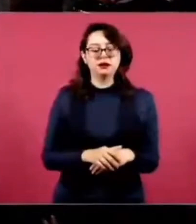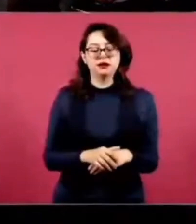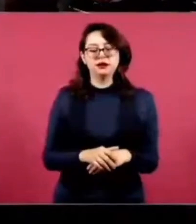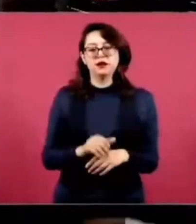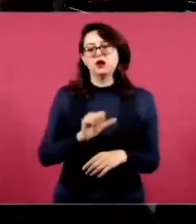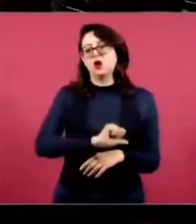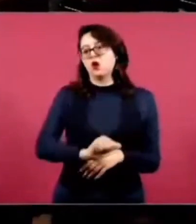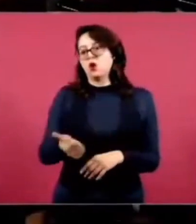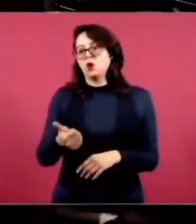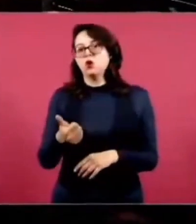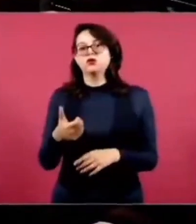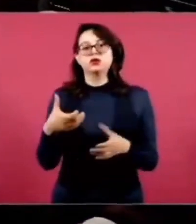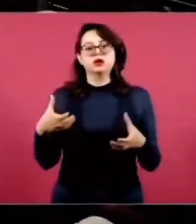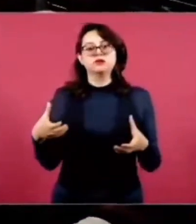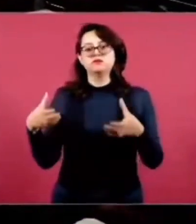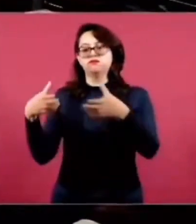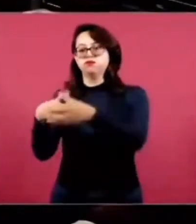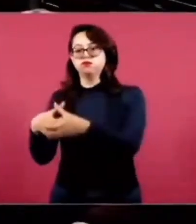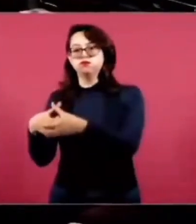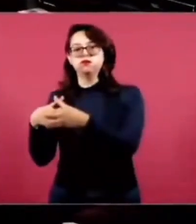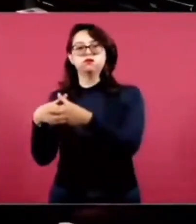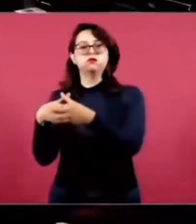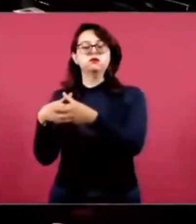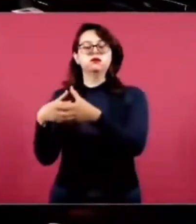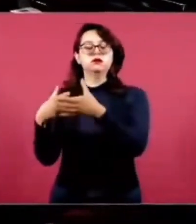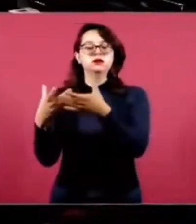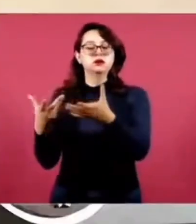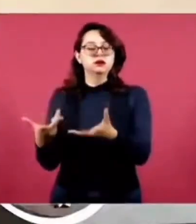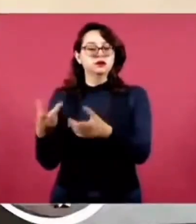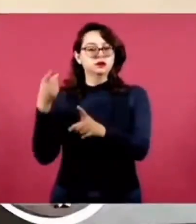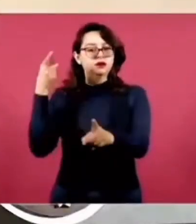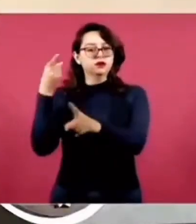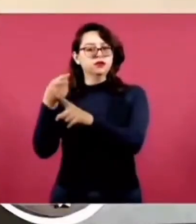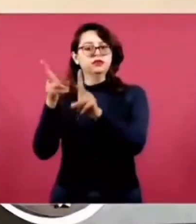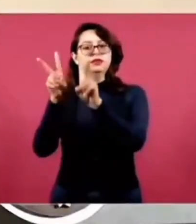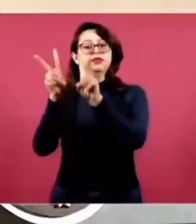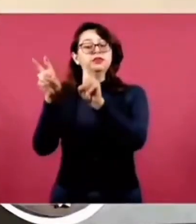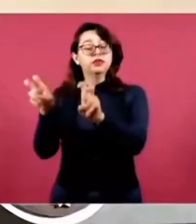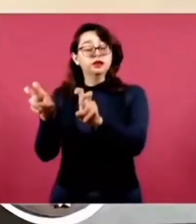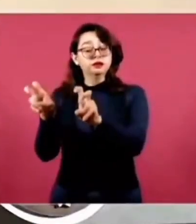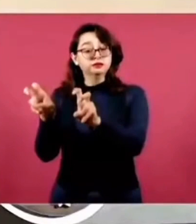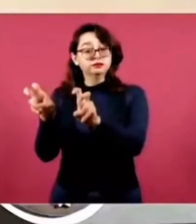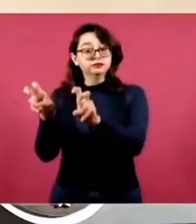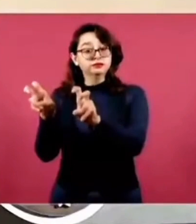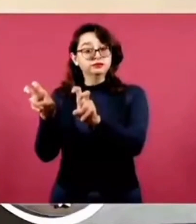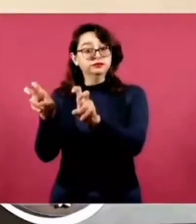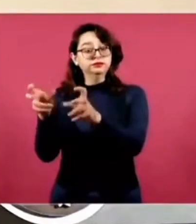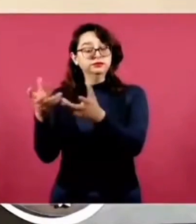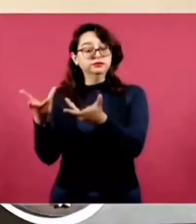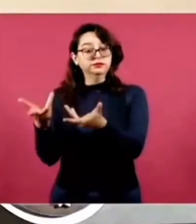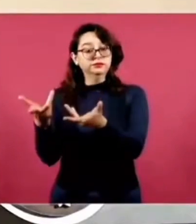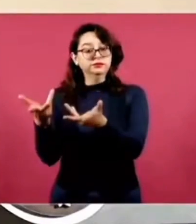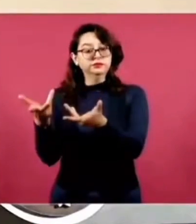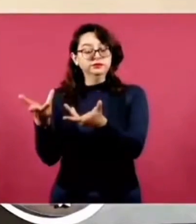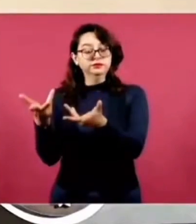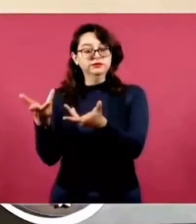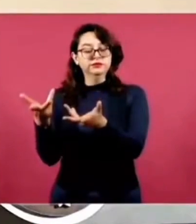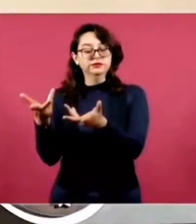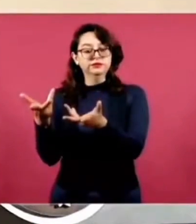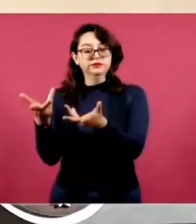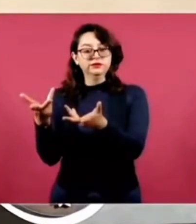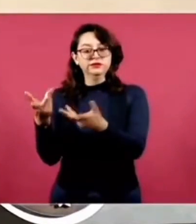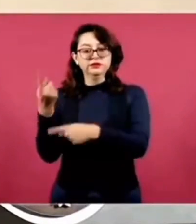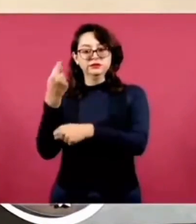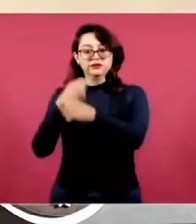también hay una mesa que tiene que ver con qué pasó o qué pasa